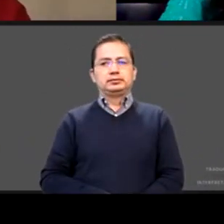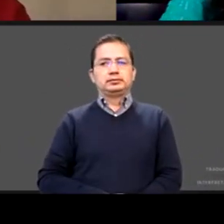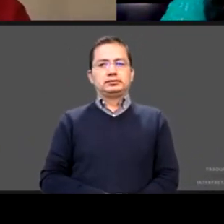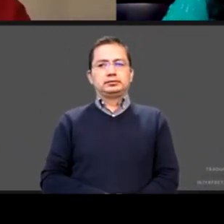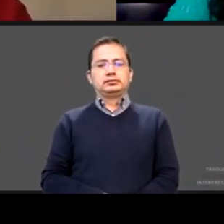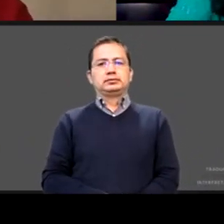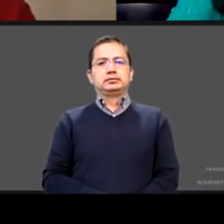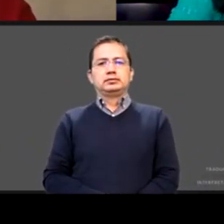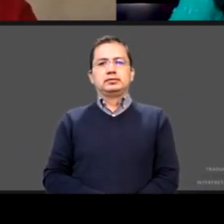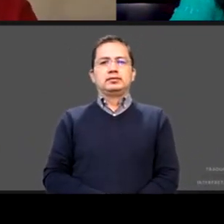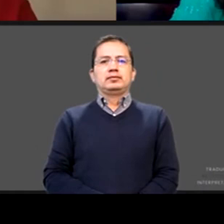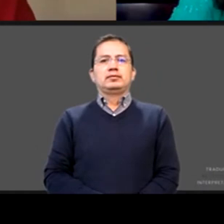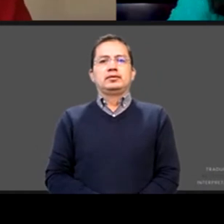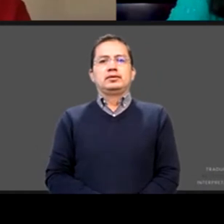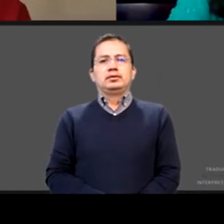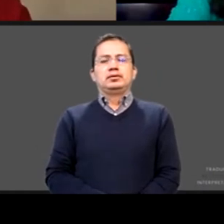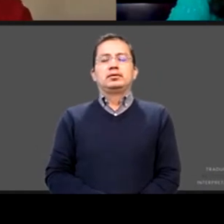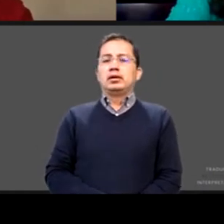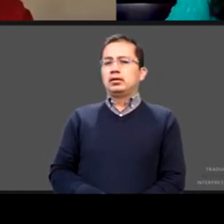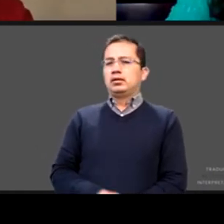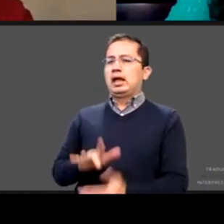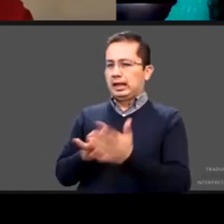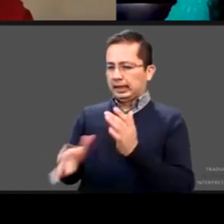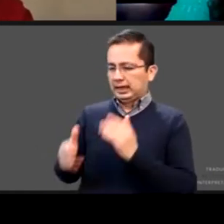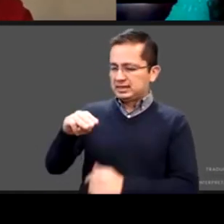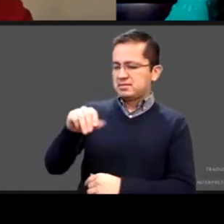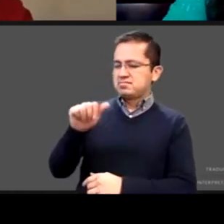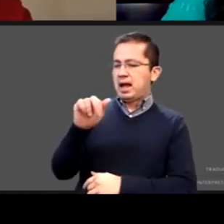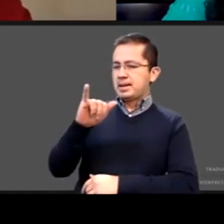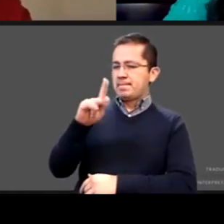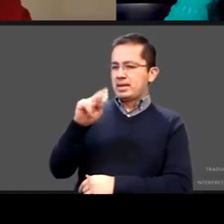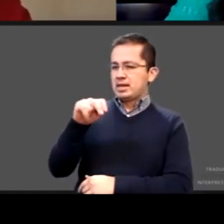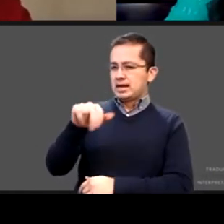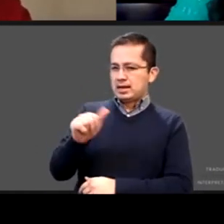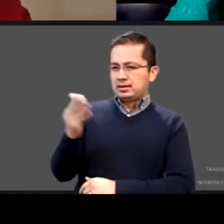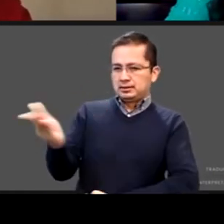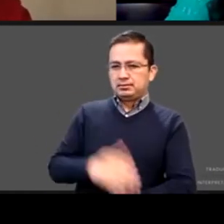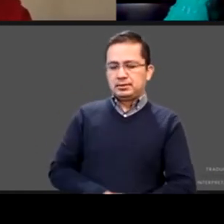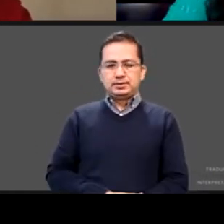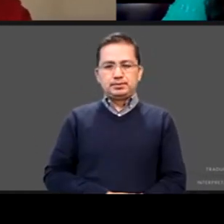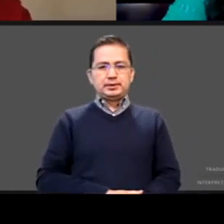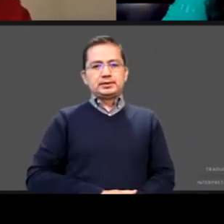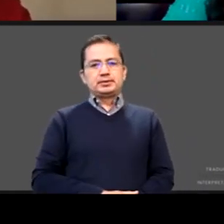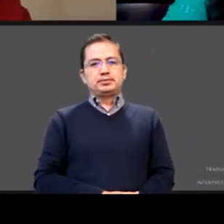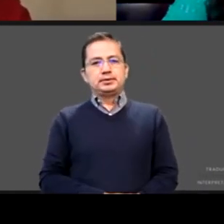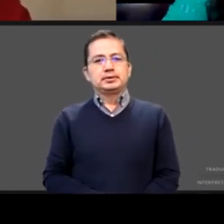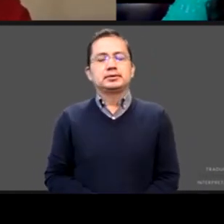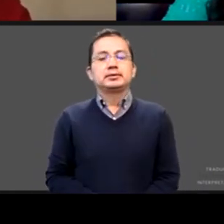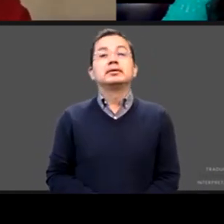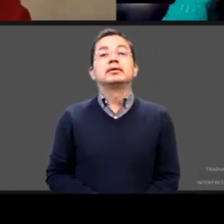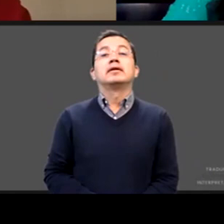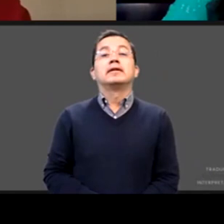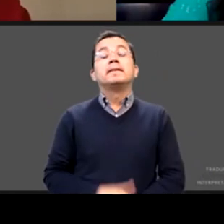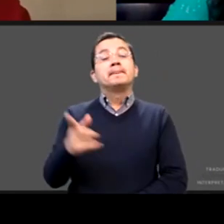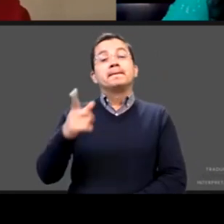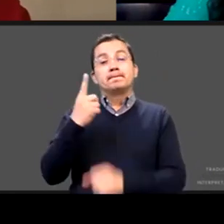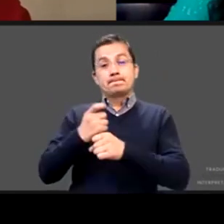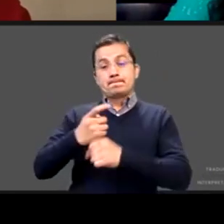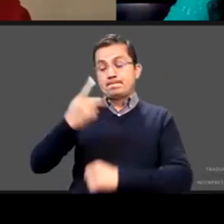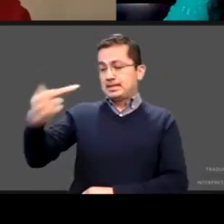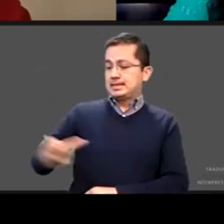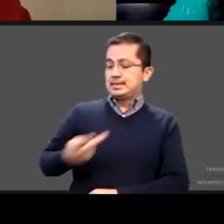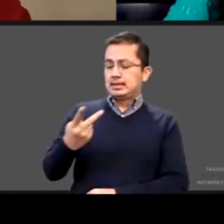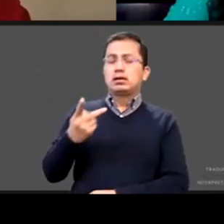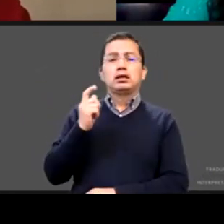gracias maritina bueno con la primera pregunta este para apoyar al pacto por la